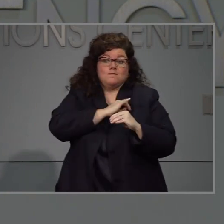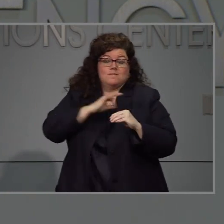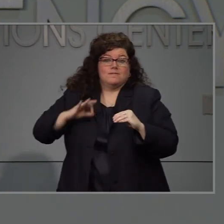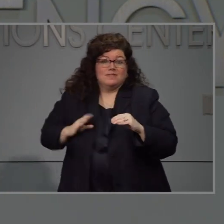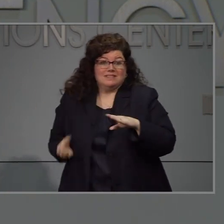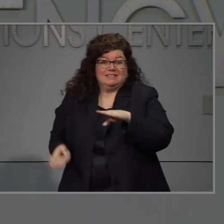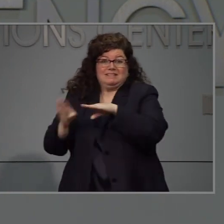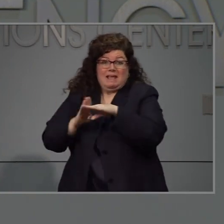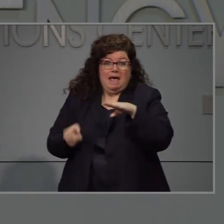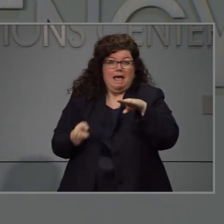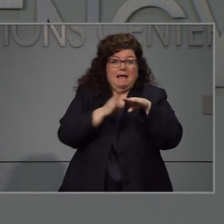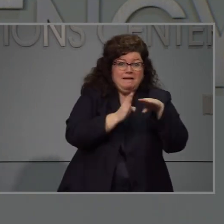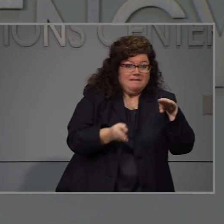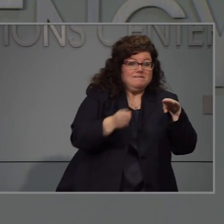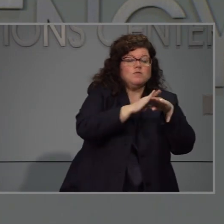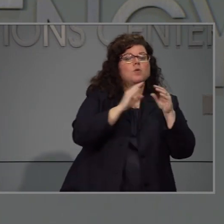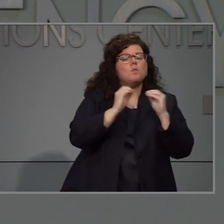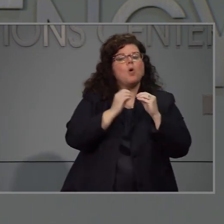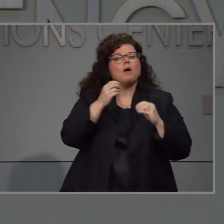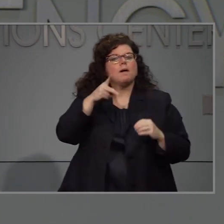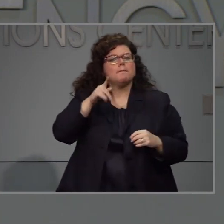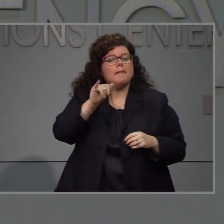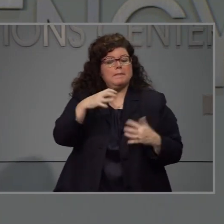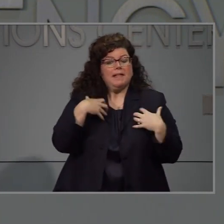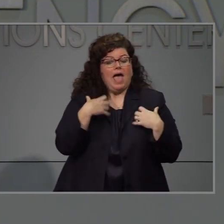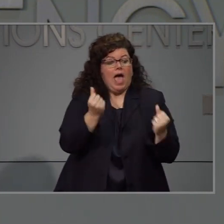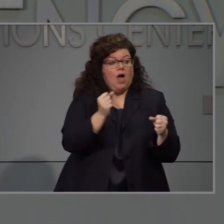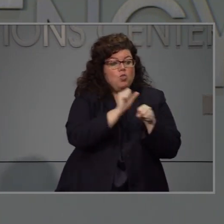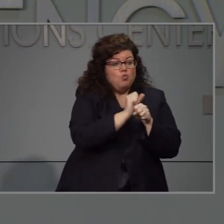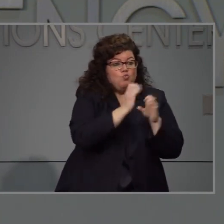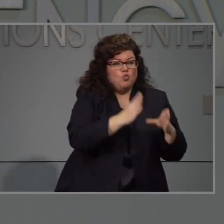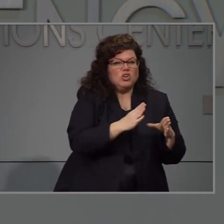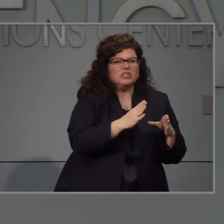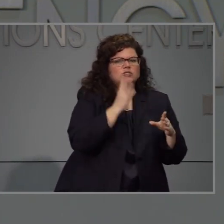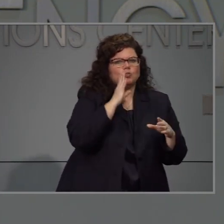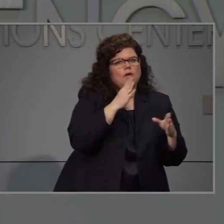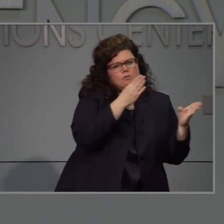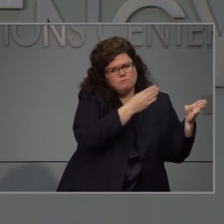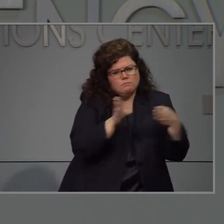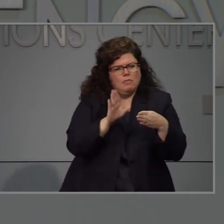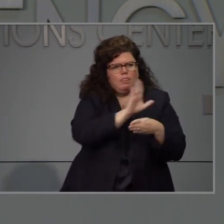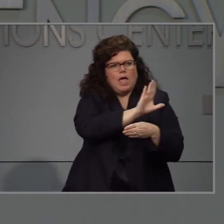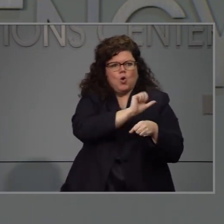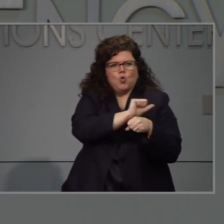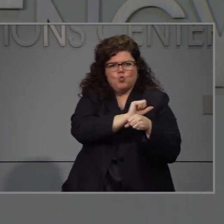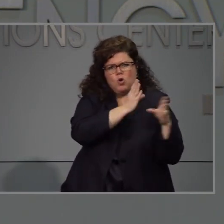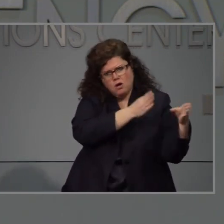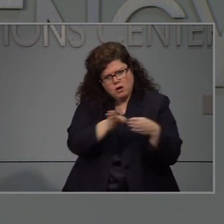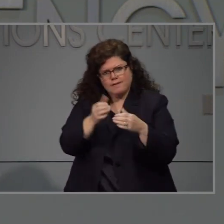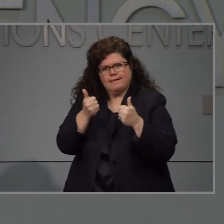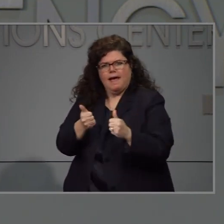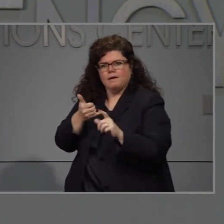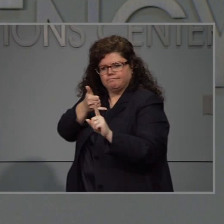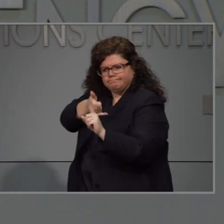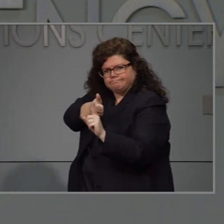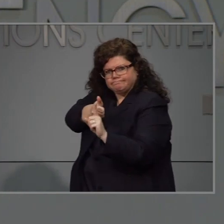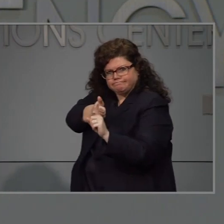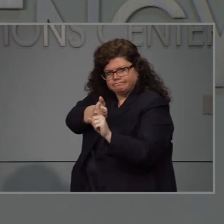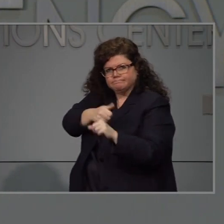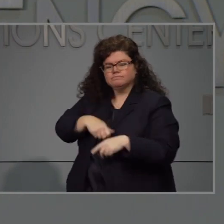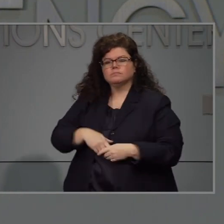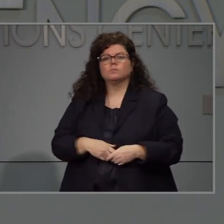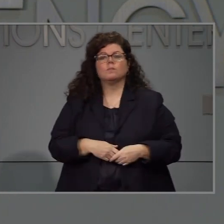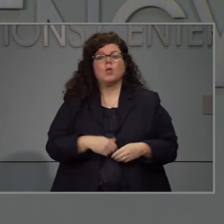personas para tener personal del y de los departamentos de salud. Además, como dijo el gobernador, nuestra